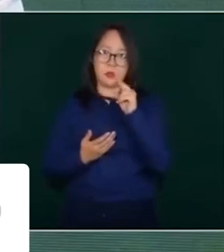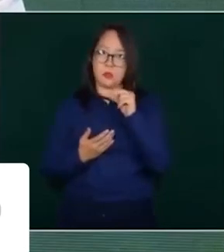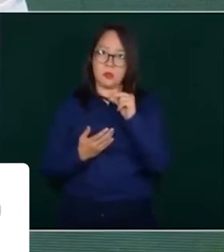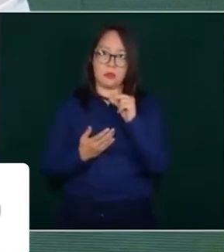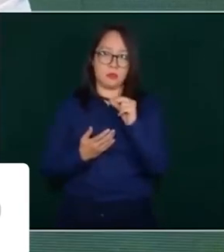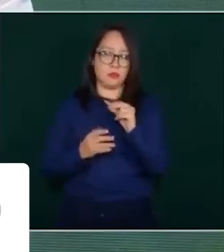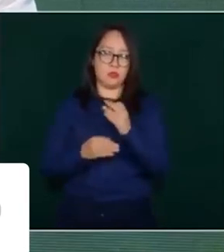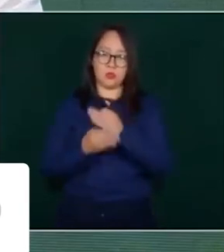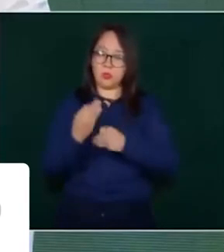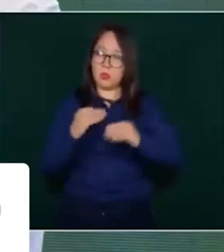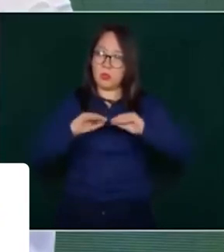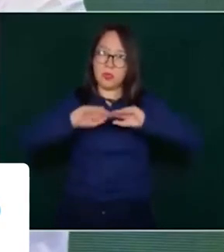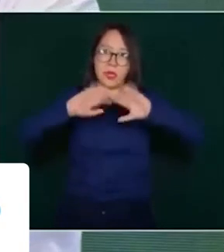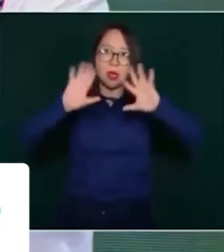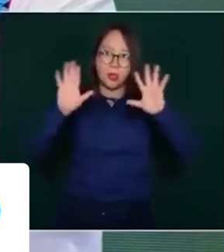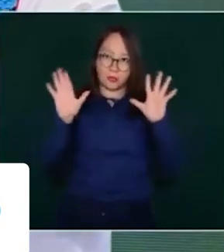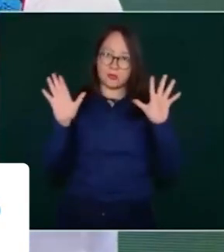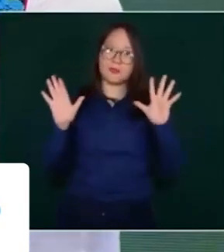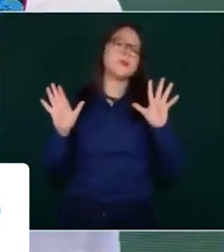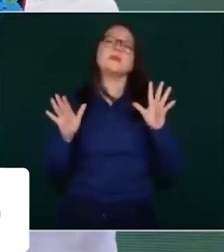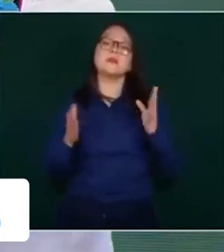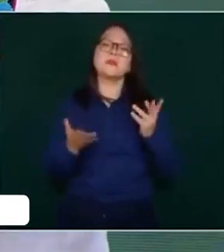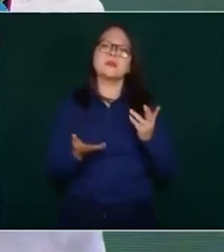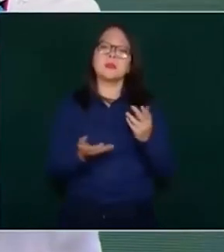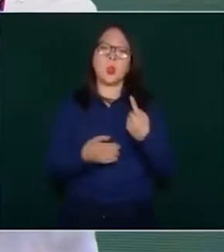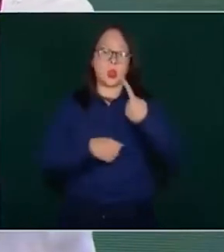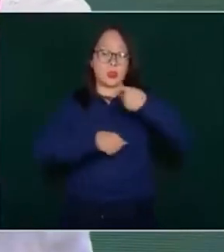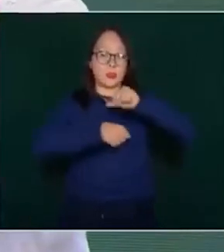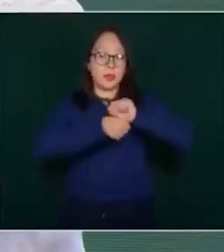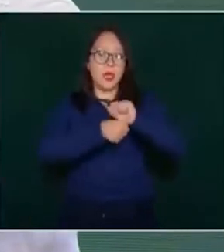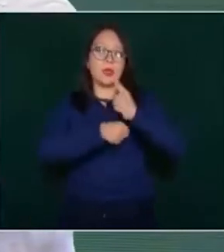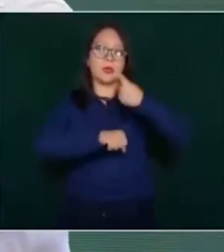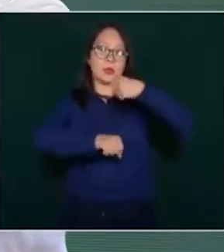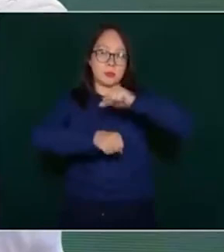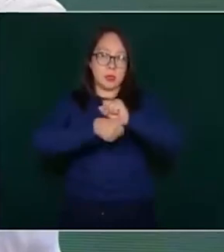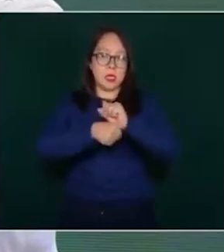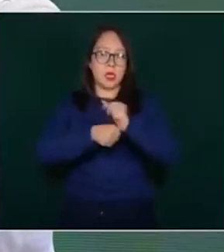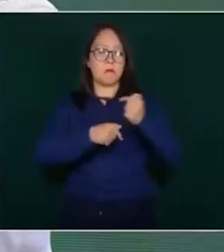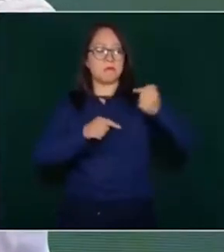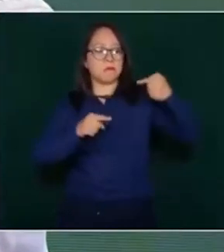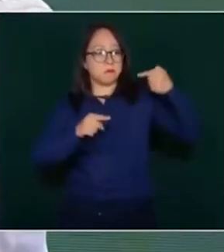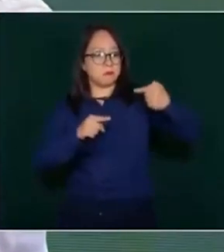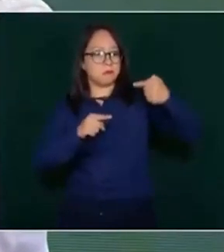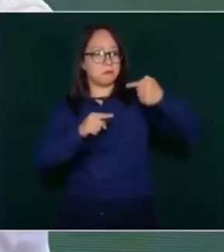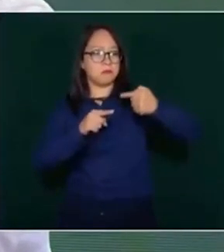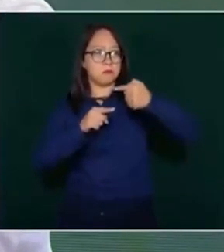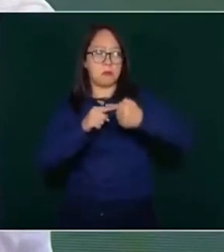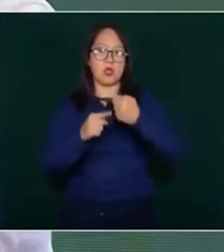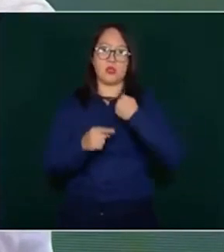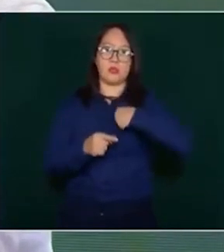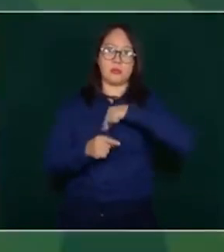nosotros hemos tomado ya la decisión de informar